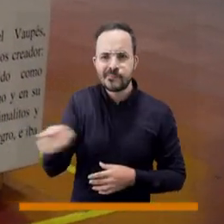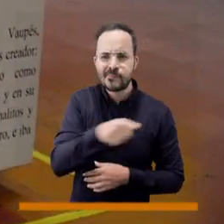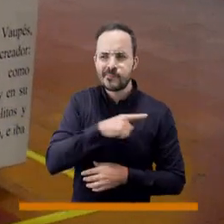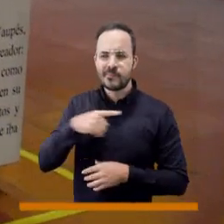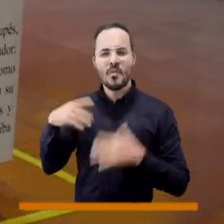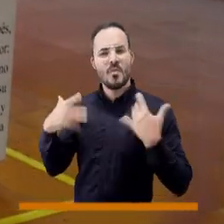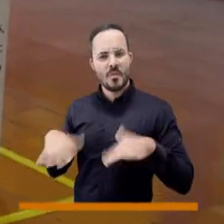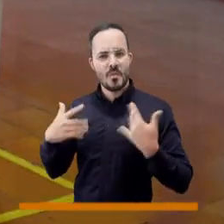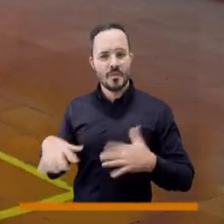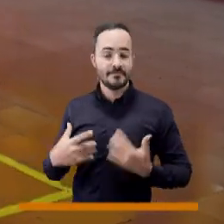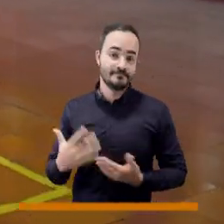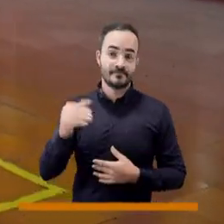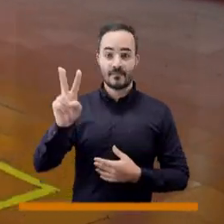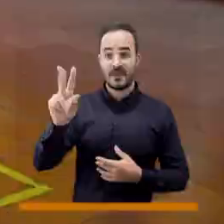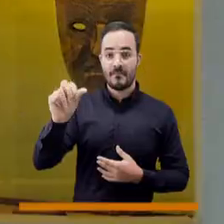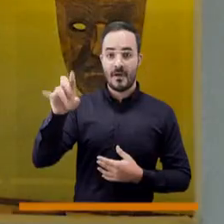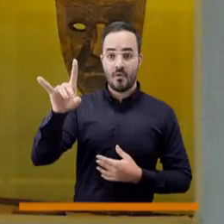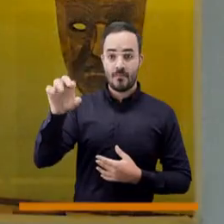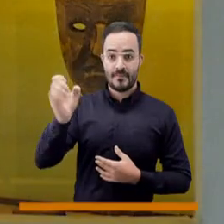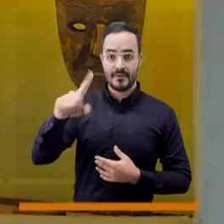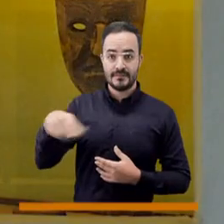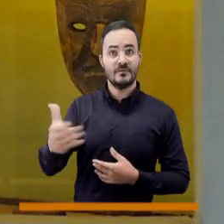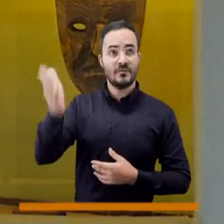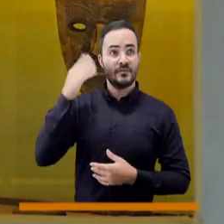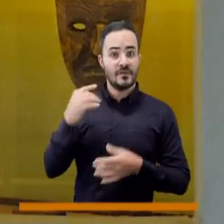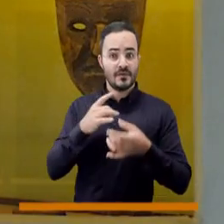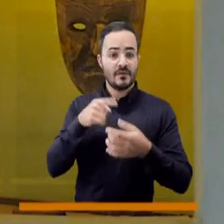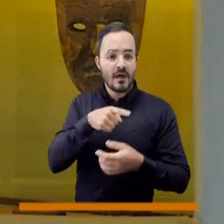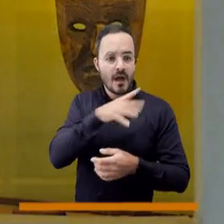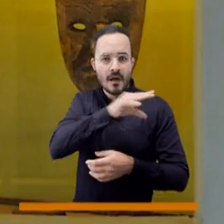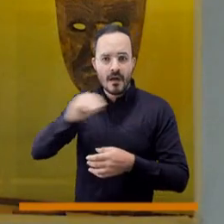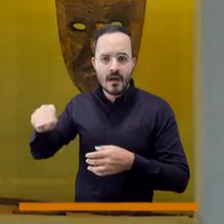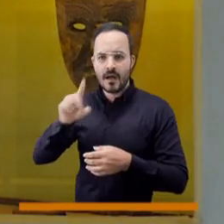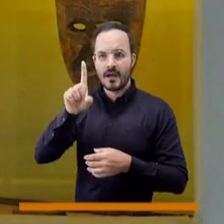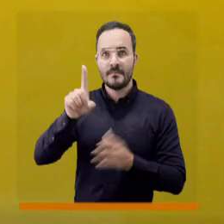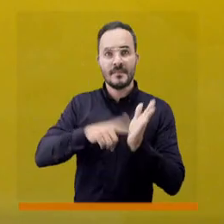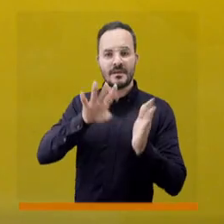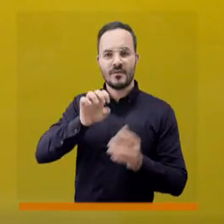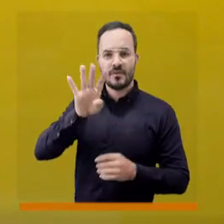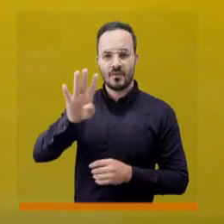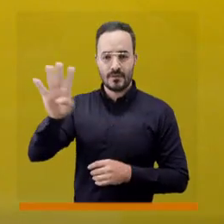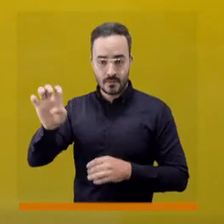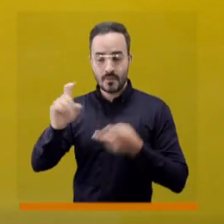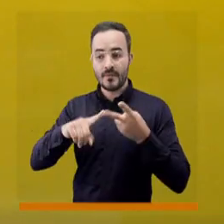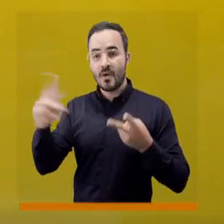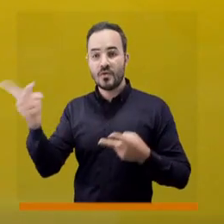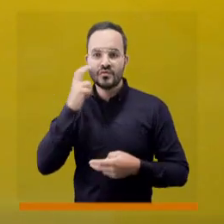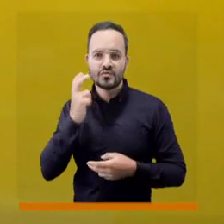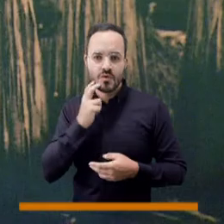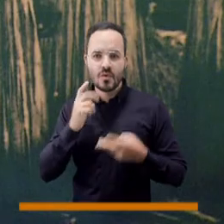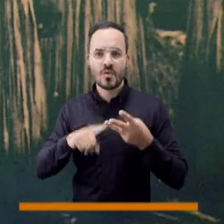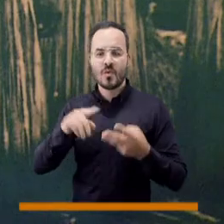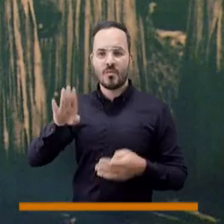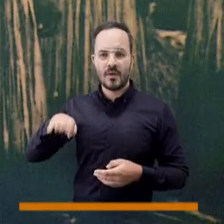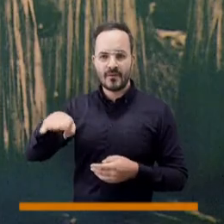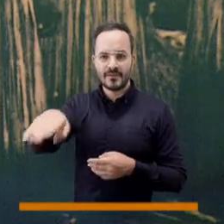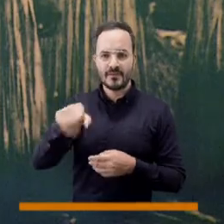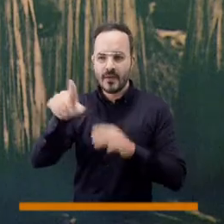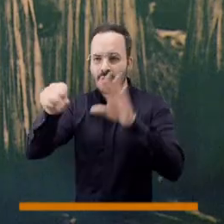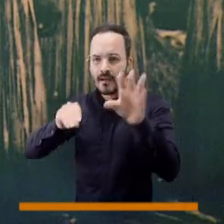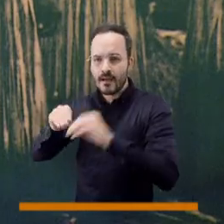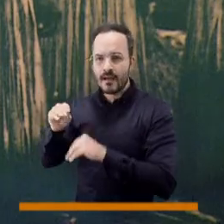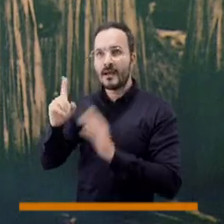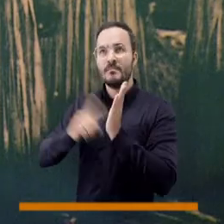en el baupés trabajamos desde el año 49 en el chocoy en buenaventura